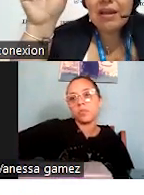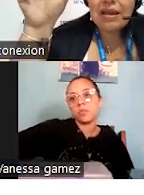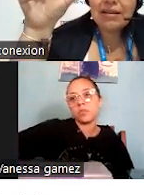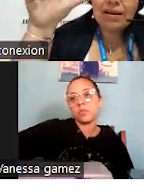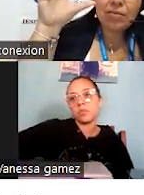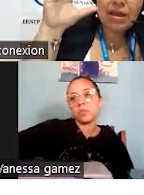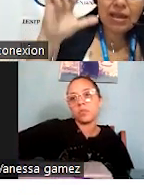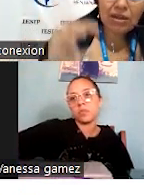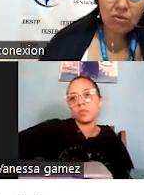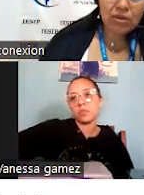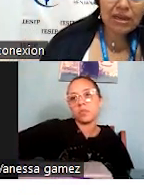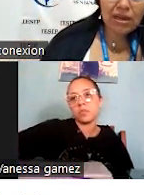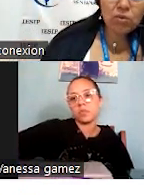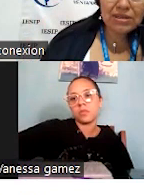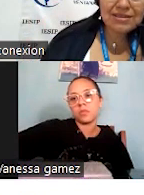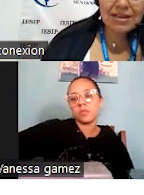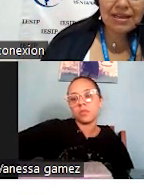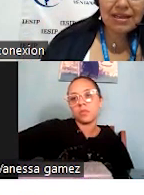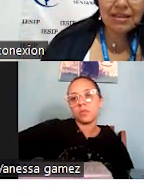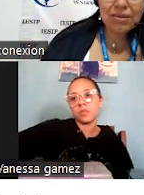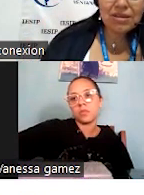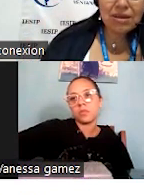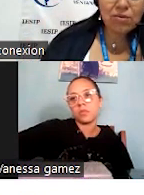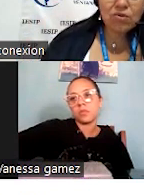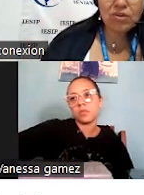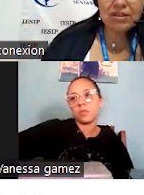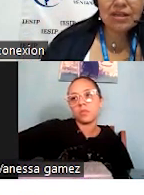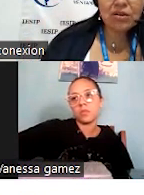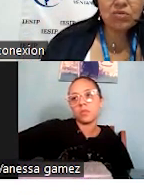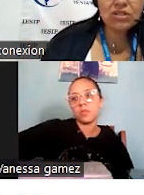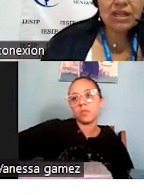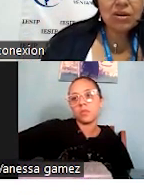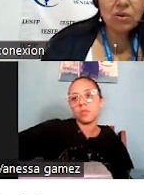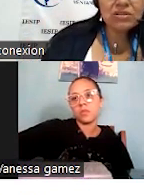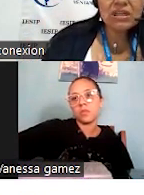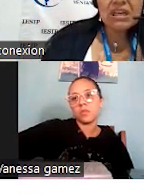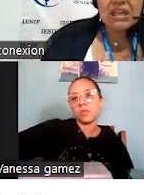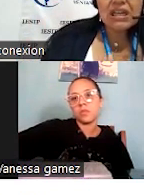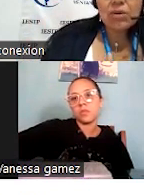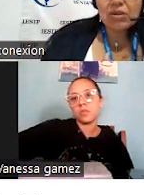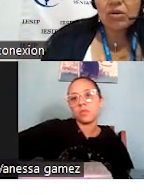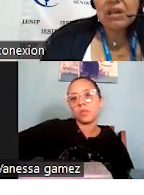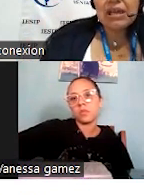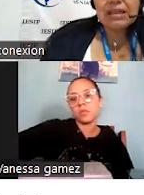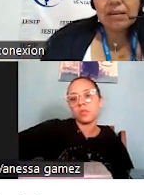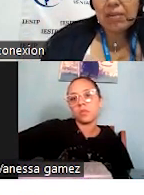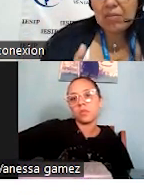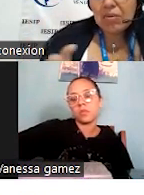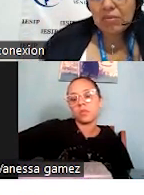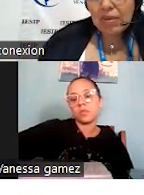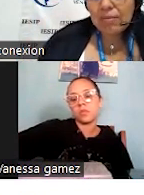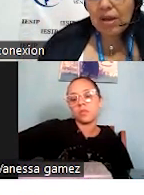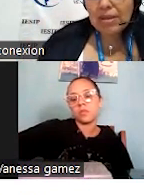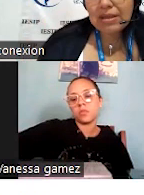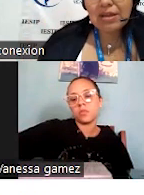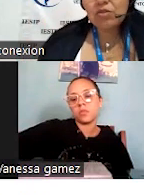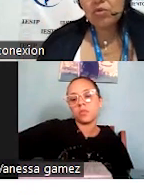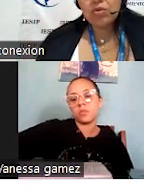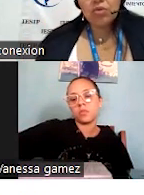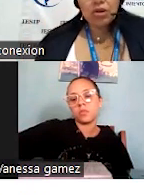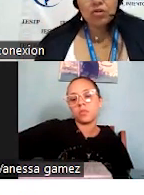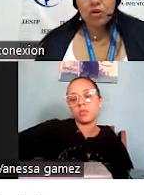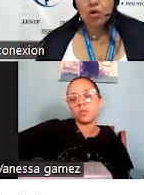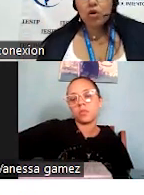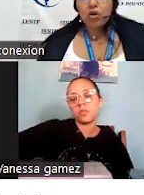vender, este, vamos a incluirle una ensaladita bien sabrosa de tal cosa y tal cosa, y bueno, este, vamos, vamos a meter